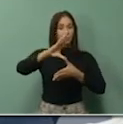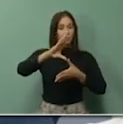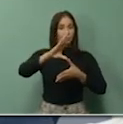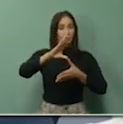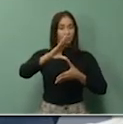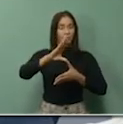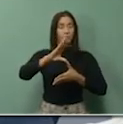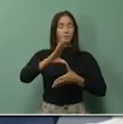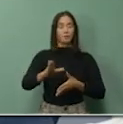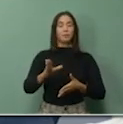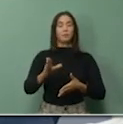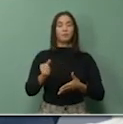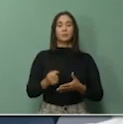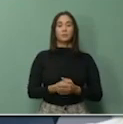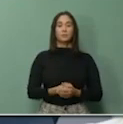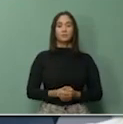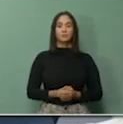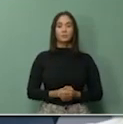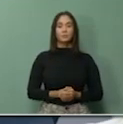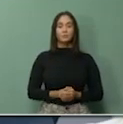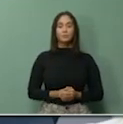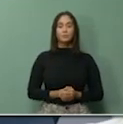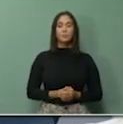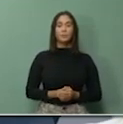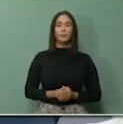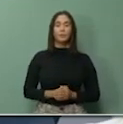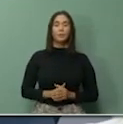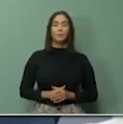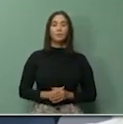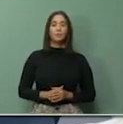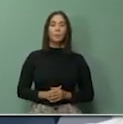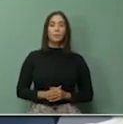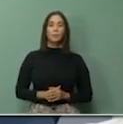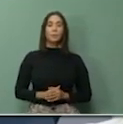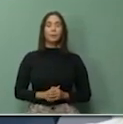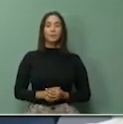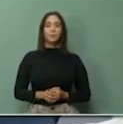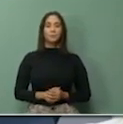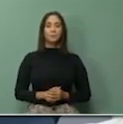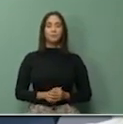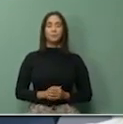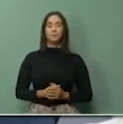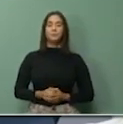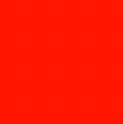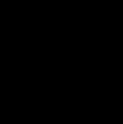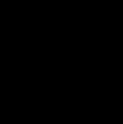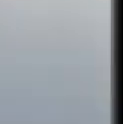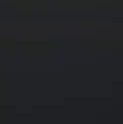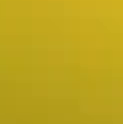% de los casos a nivel global están en la región de las Américas.